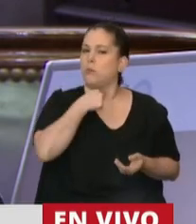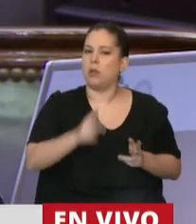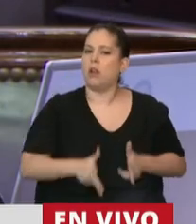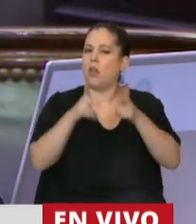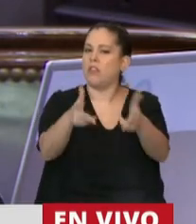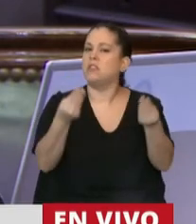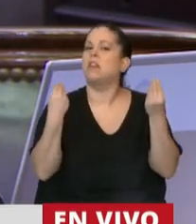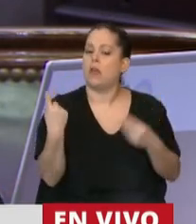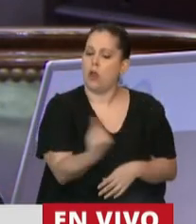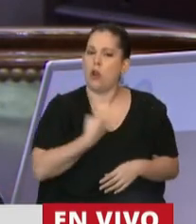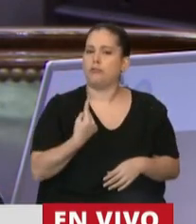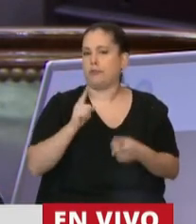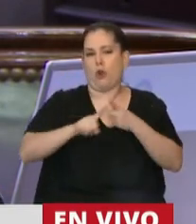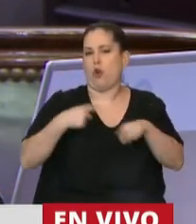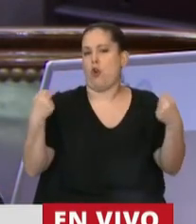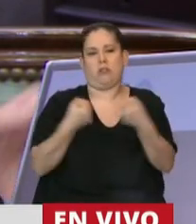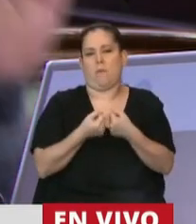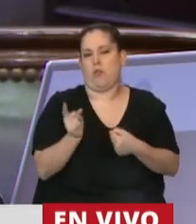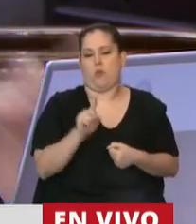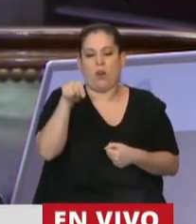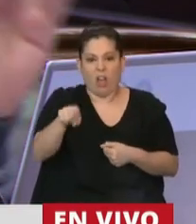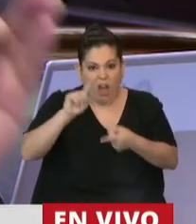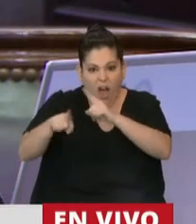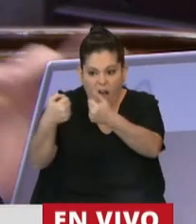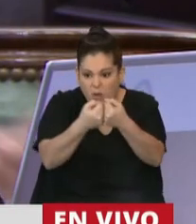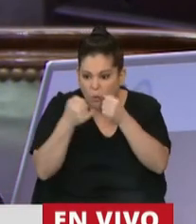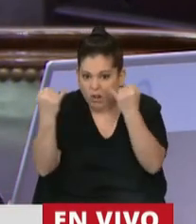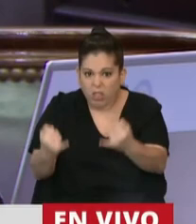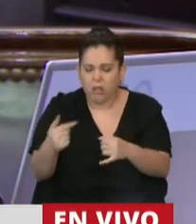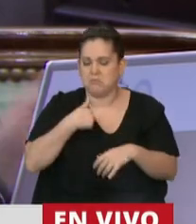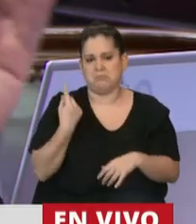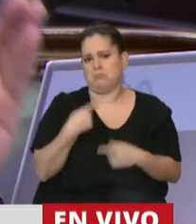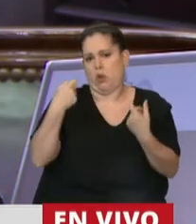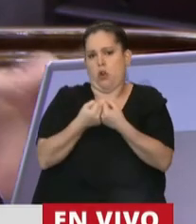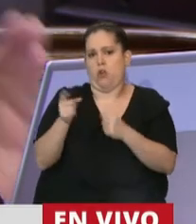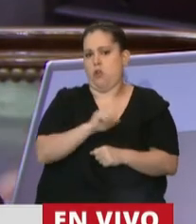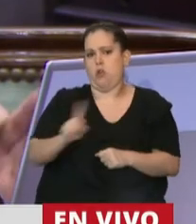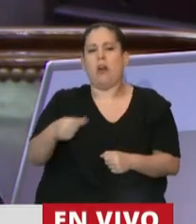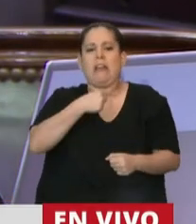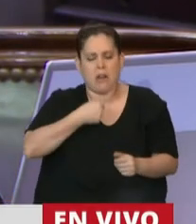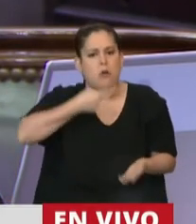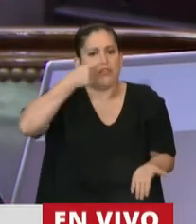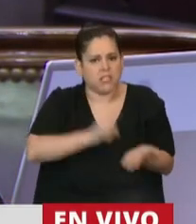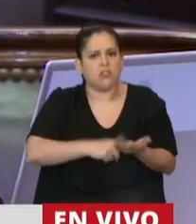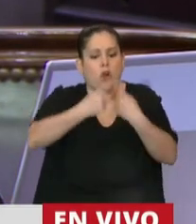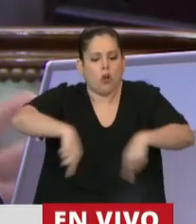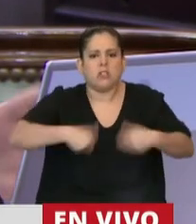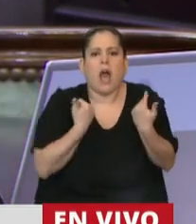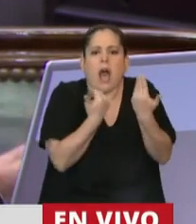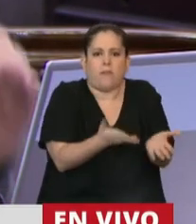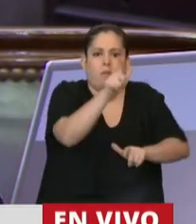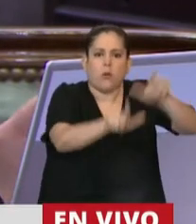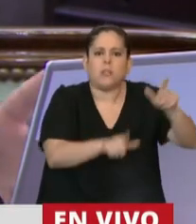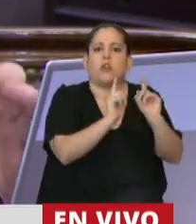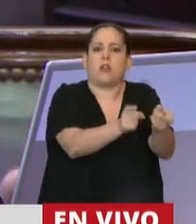es que nosotros no estamos de acuerdo con este consenso. Queremos que se discutan verdaderas medidas para beneficiar a las grandes mayorías populares y dejar